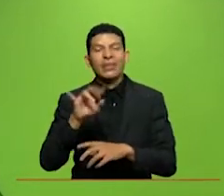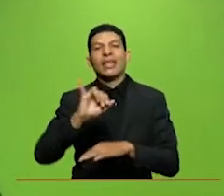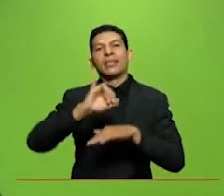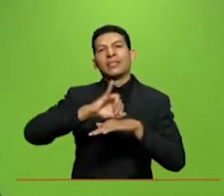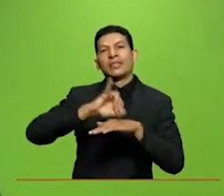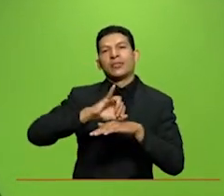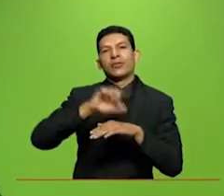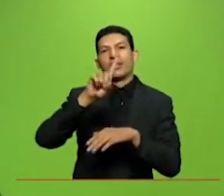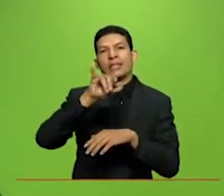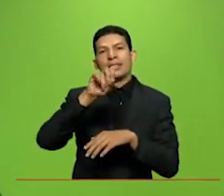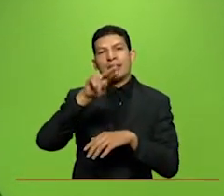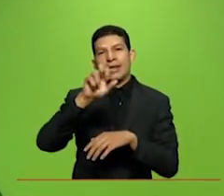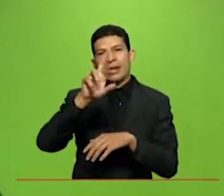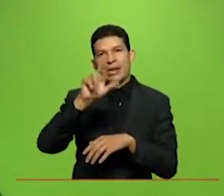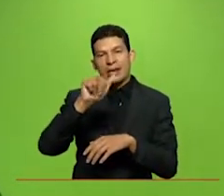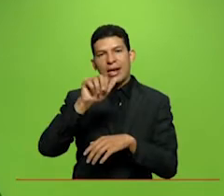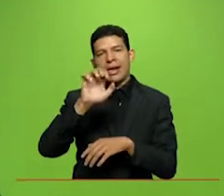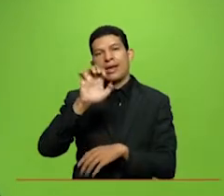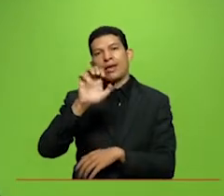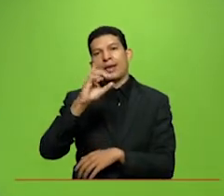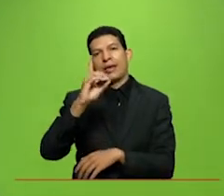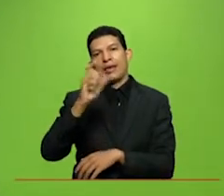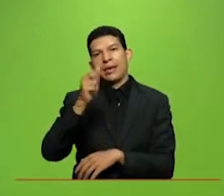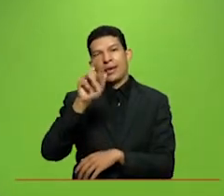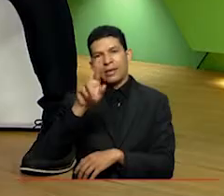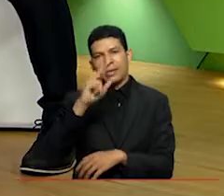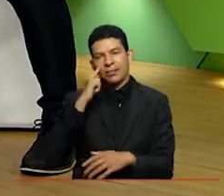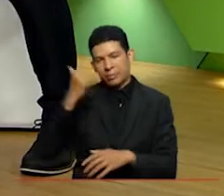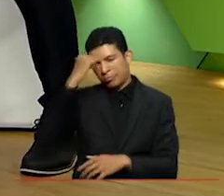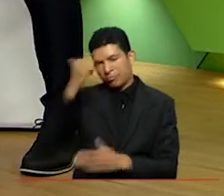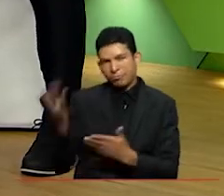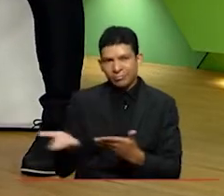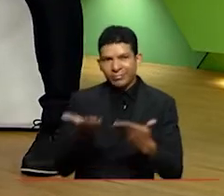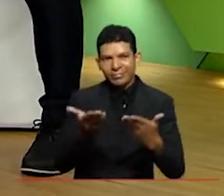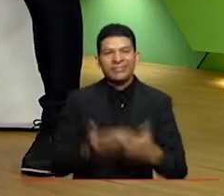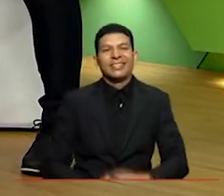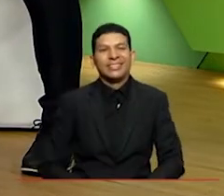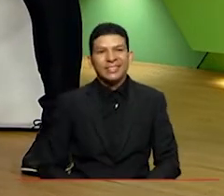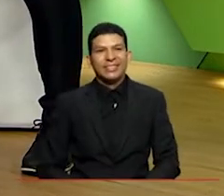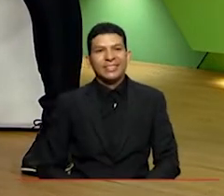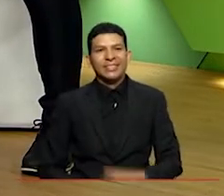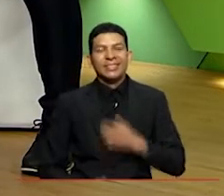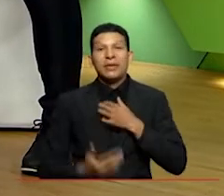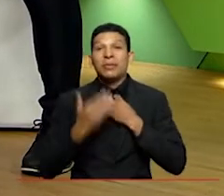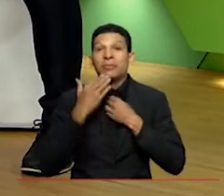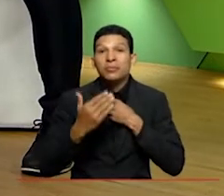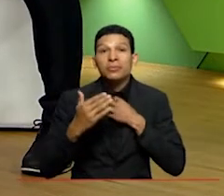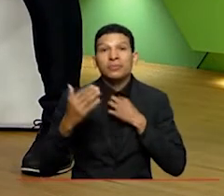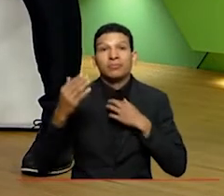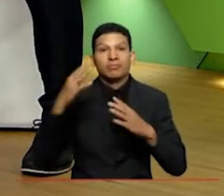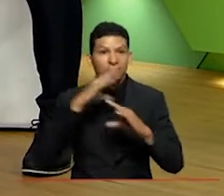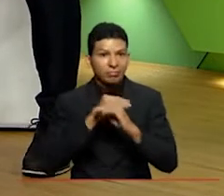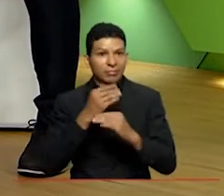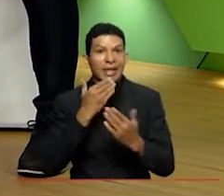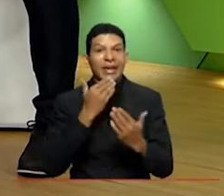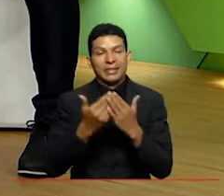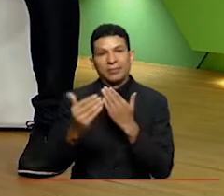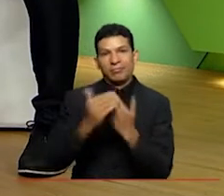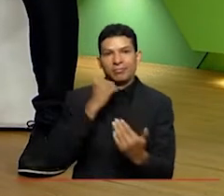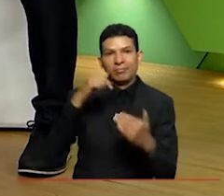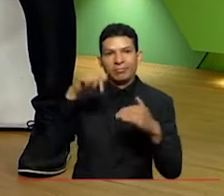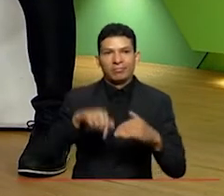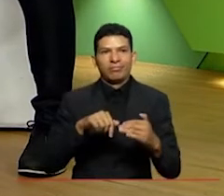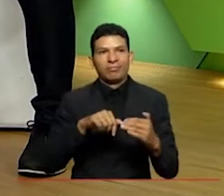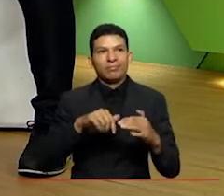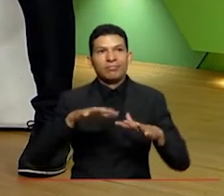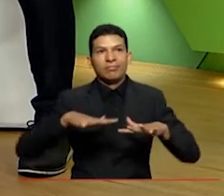edgar leonardo quiroga profesor edgar buenas noches bienvenido al informativo wilson muy buenas noches muchas gracias por la invitación para este